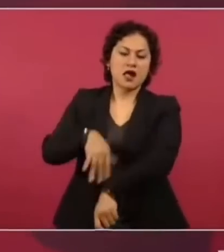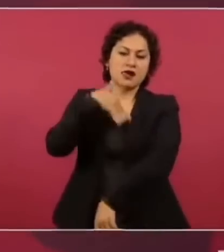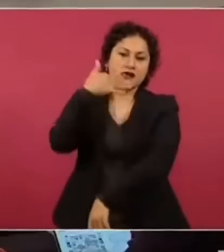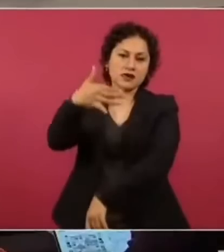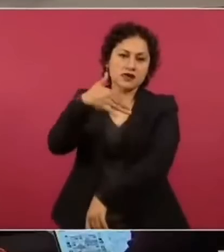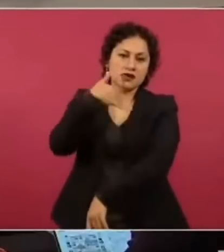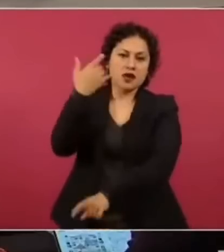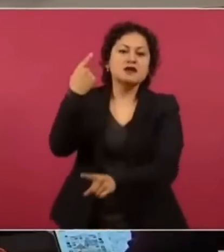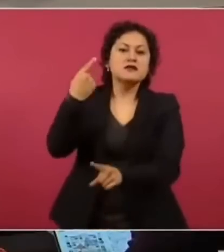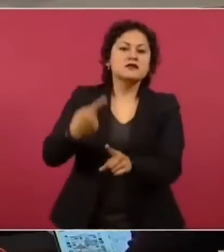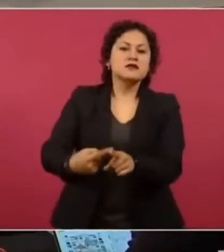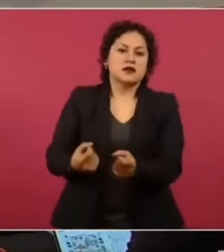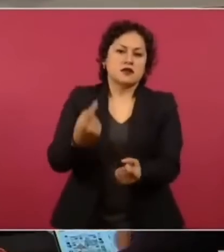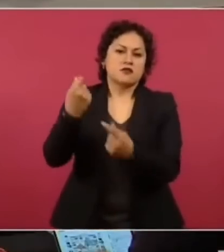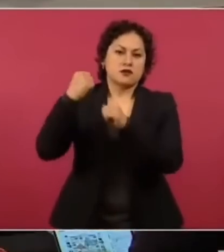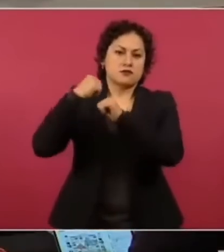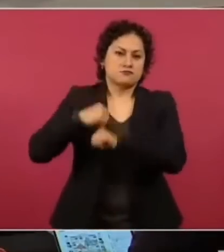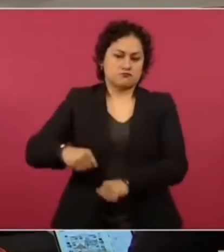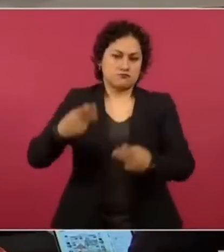autoridades. Muchas gracias.